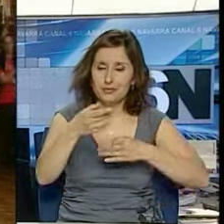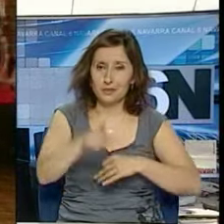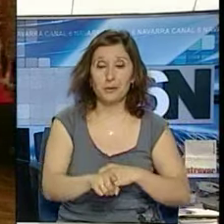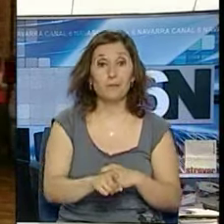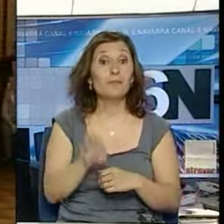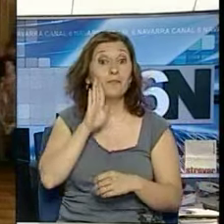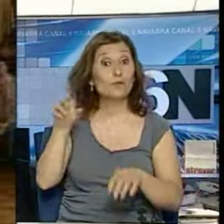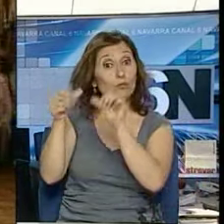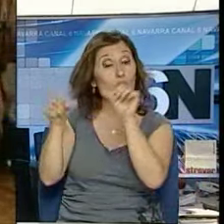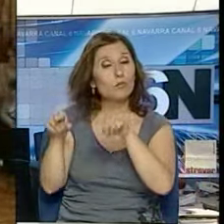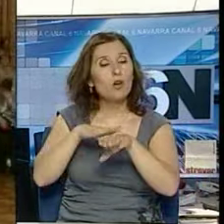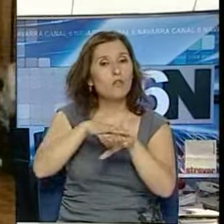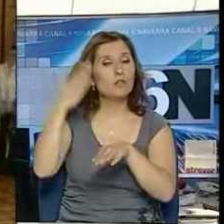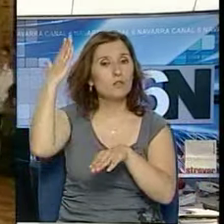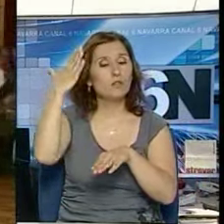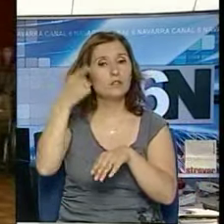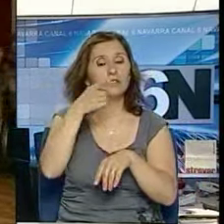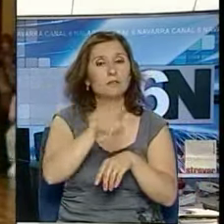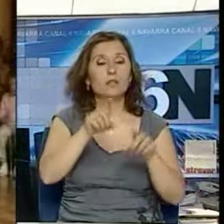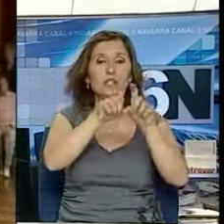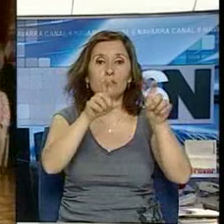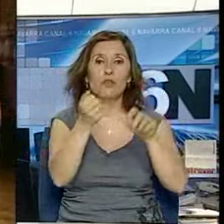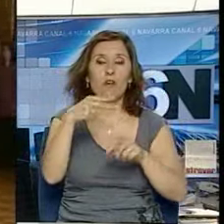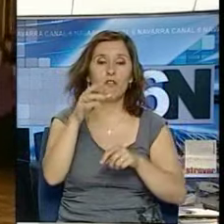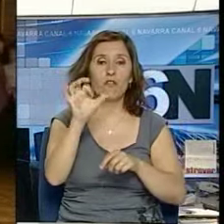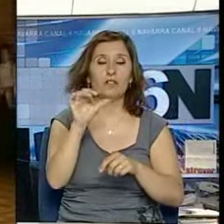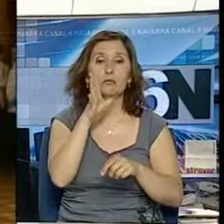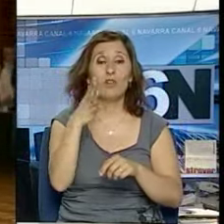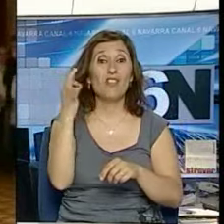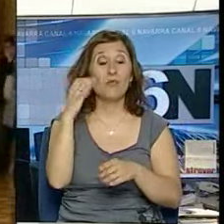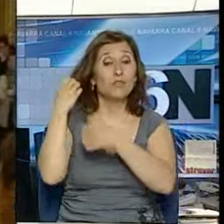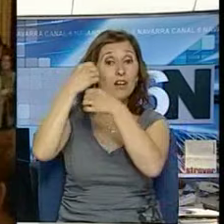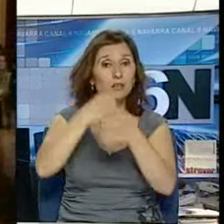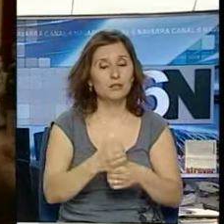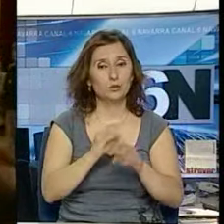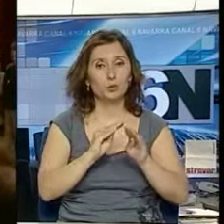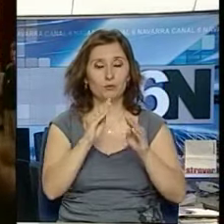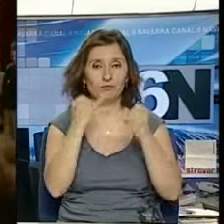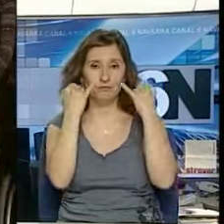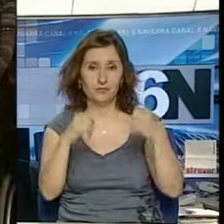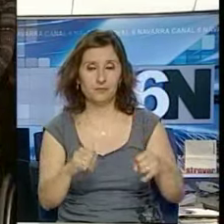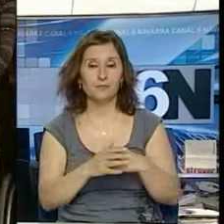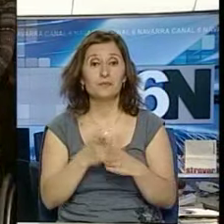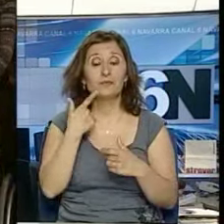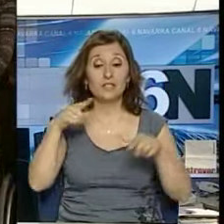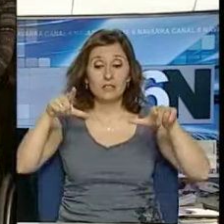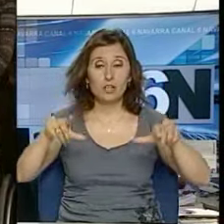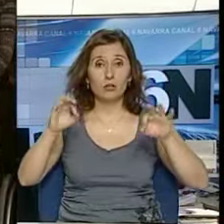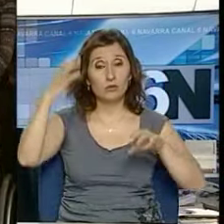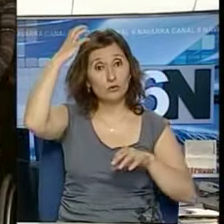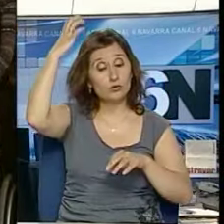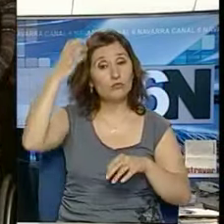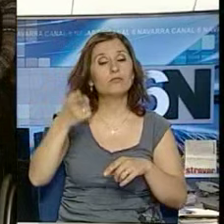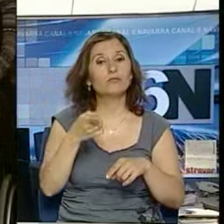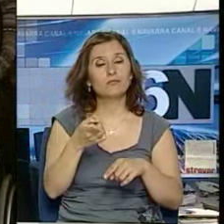modo, presidente del Gobierno de Navarra felicitaba a la institución Anfas por sus 50 años en activo. Además, con este acto celebrado en el Salón del Trono, se ha querido dejar